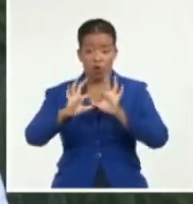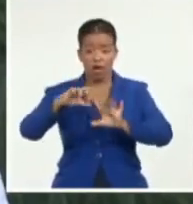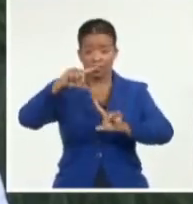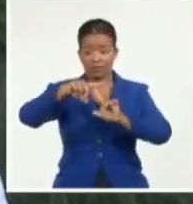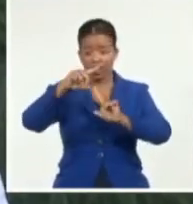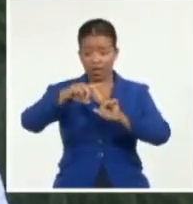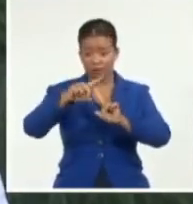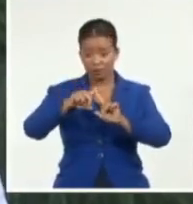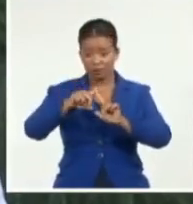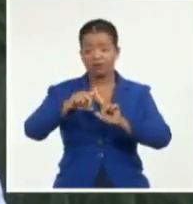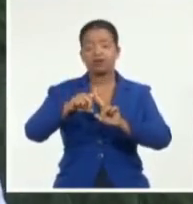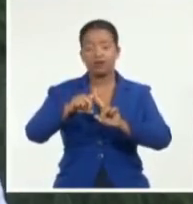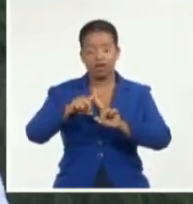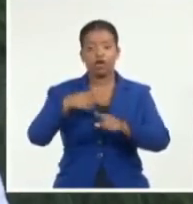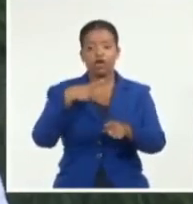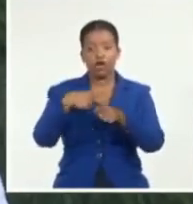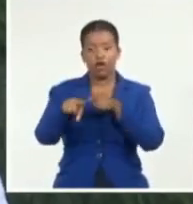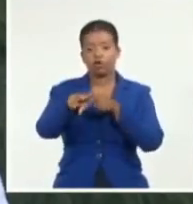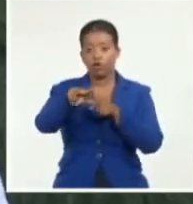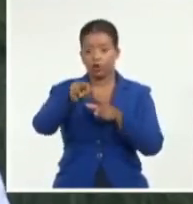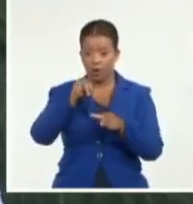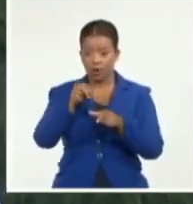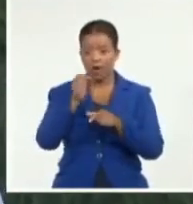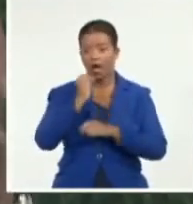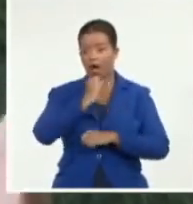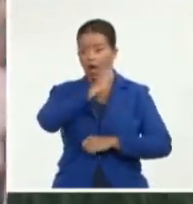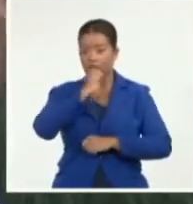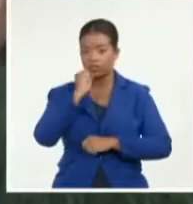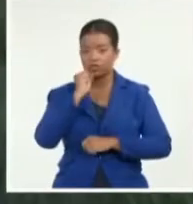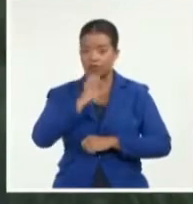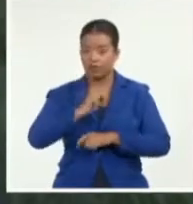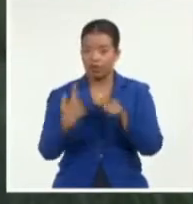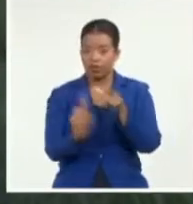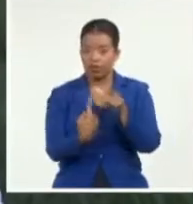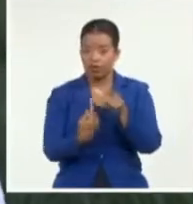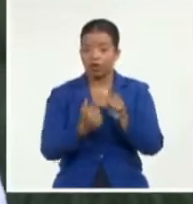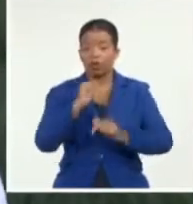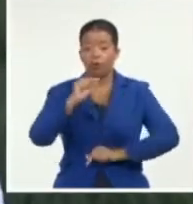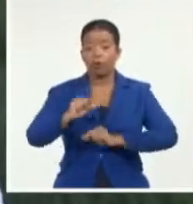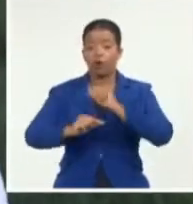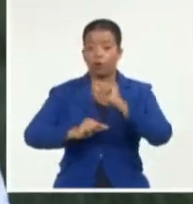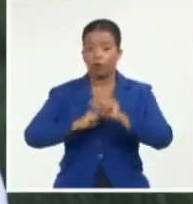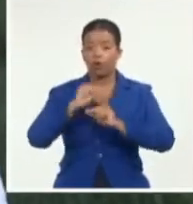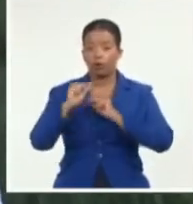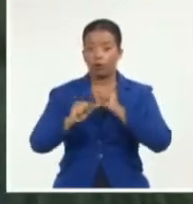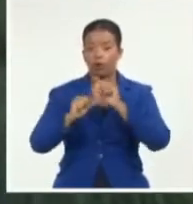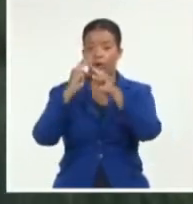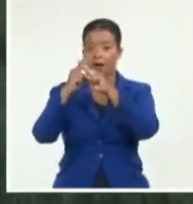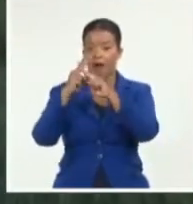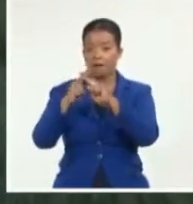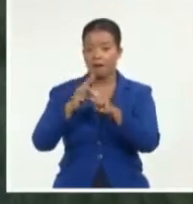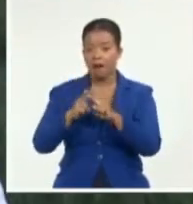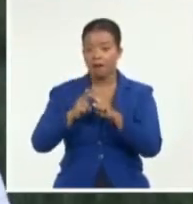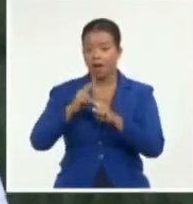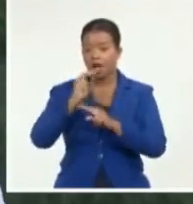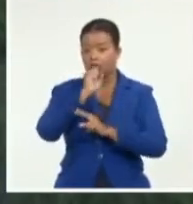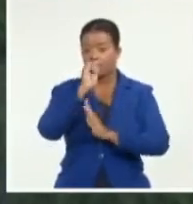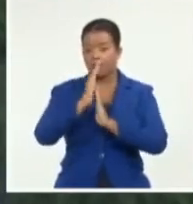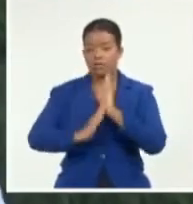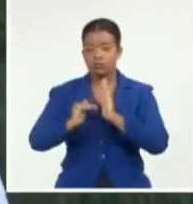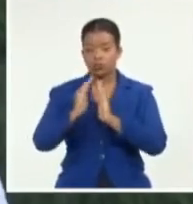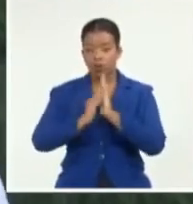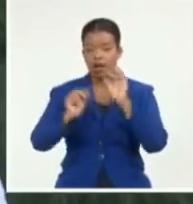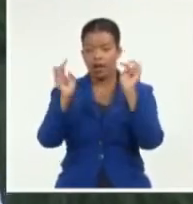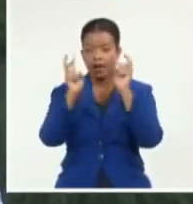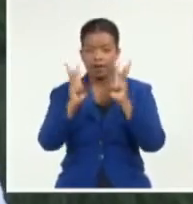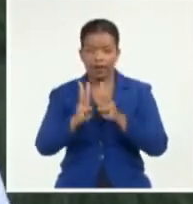formato con la agrupación de cuarteto y bueno, iremos lanzando los temas poco a poco, muestras, muestras, en las plataformas digitales,